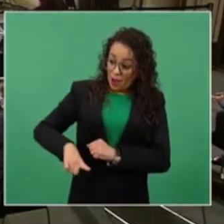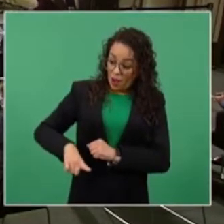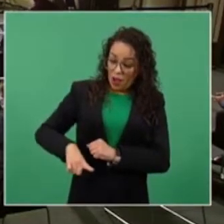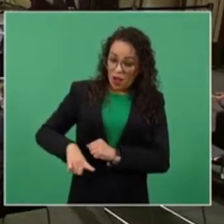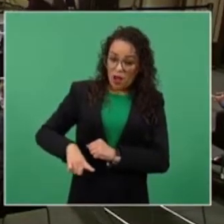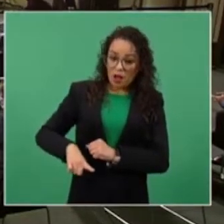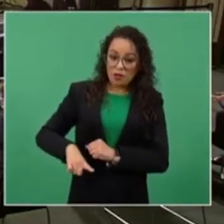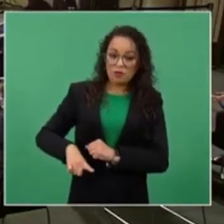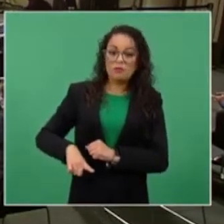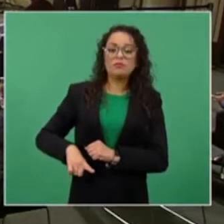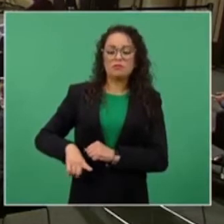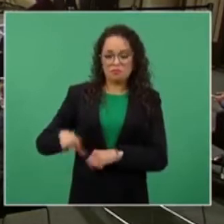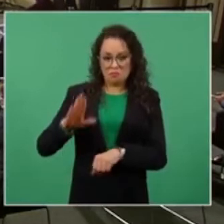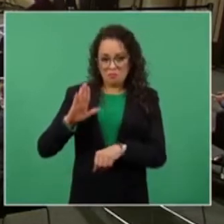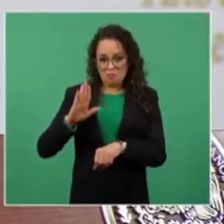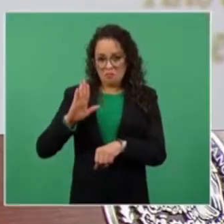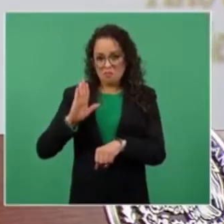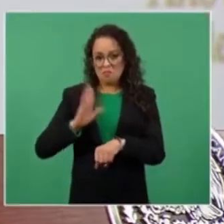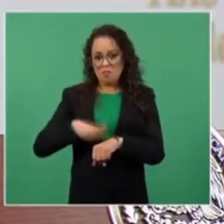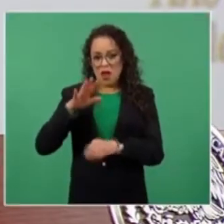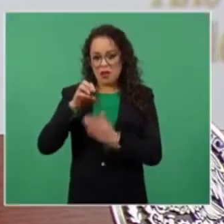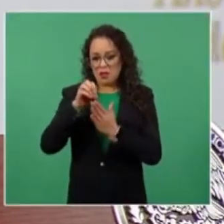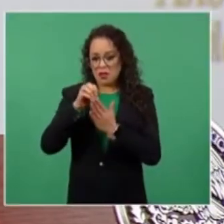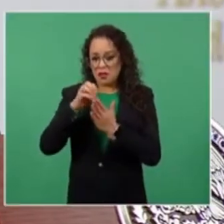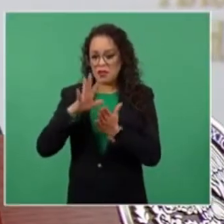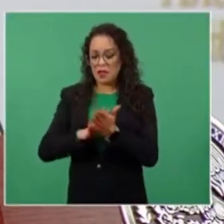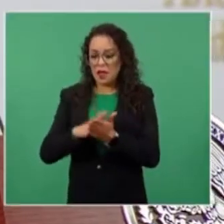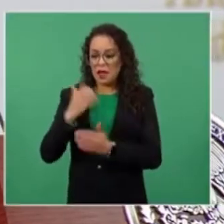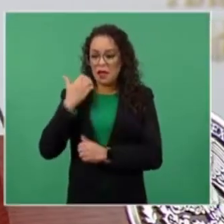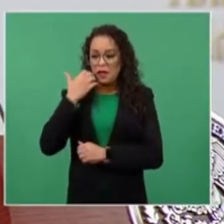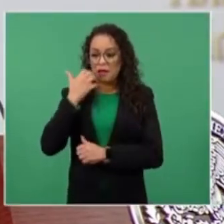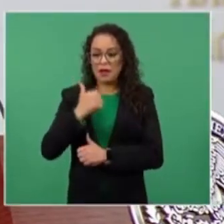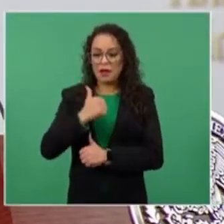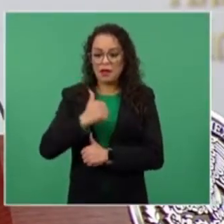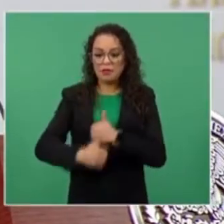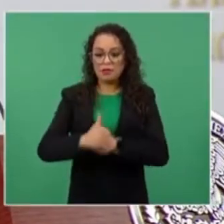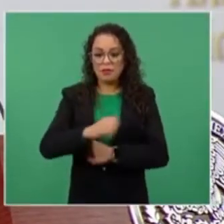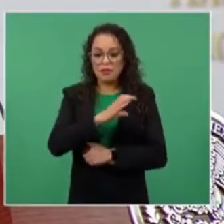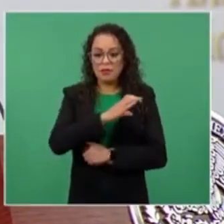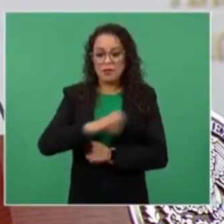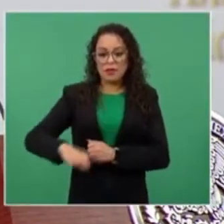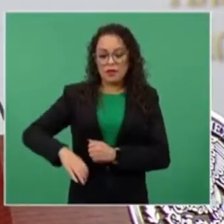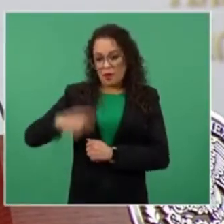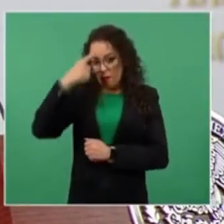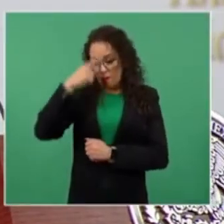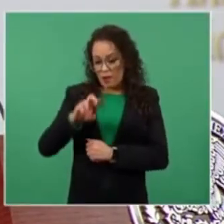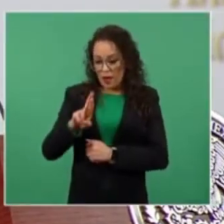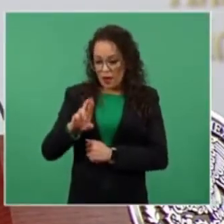candidatos a regidores que candidatos a presidentes municipales.